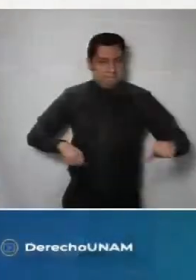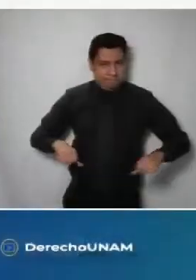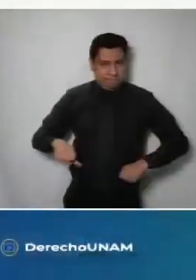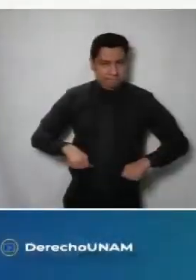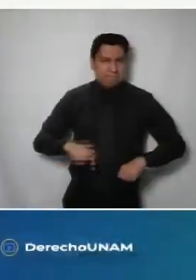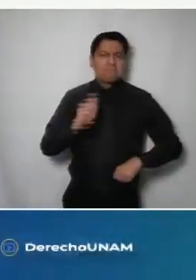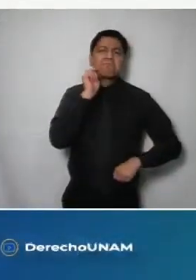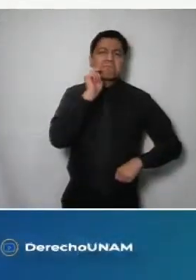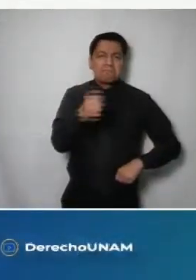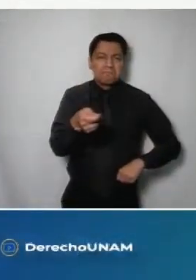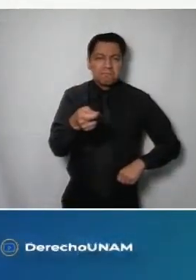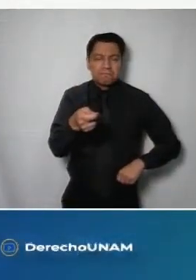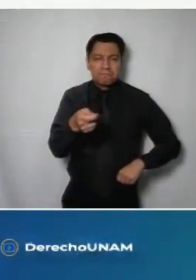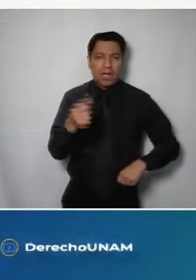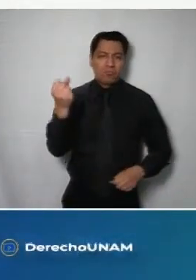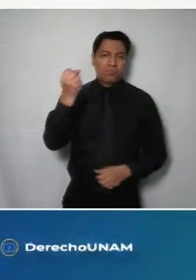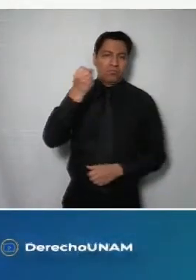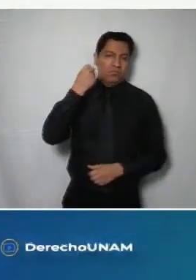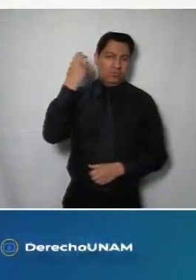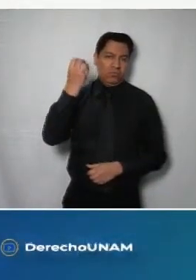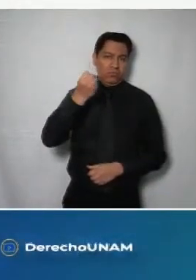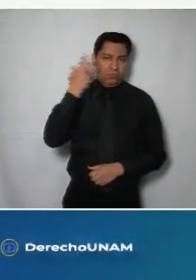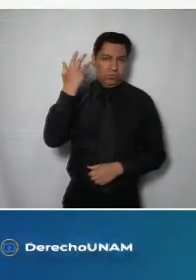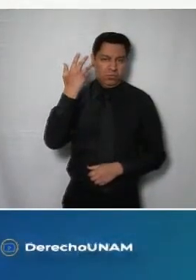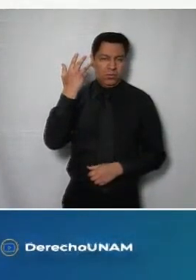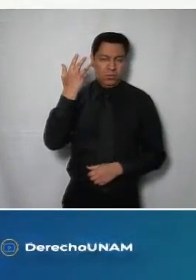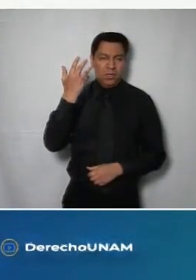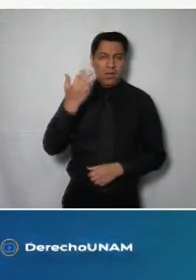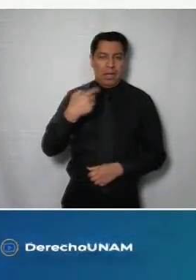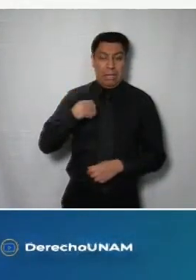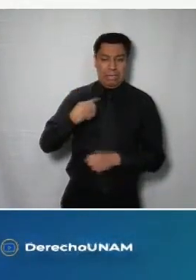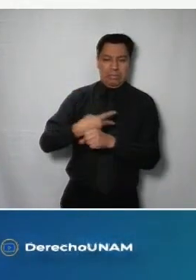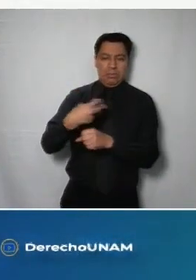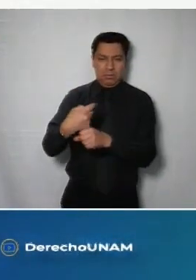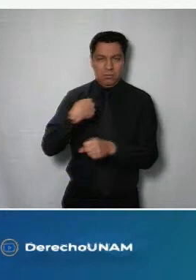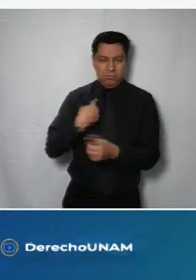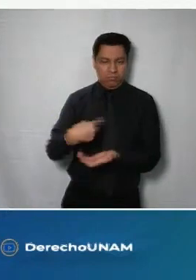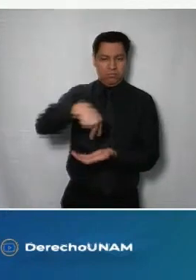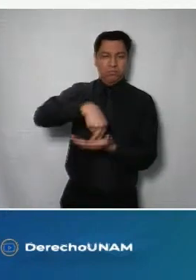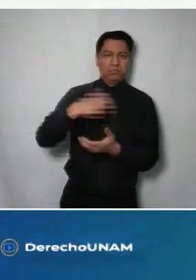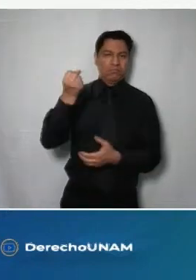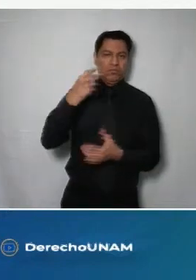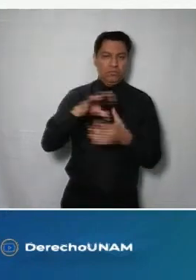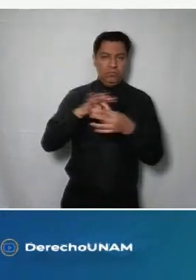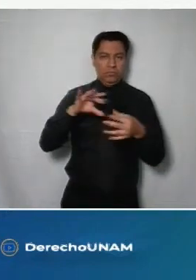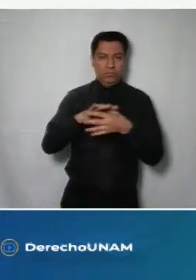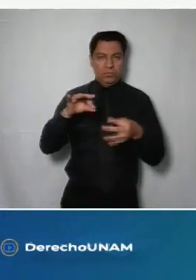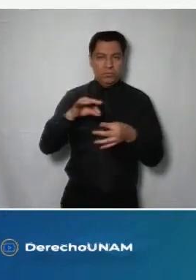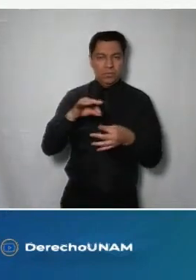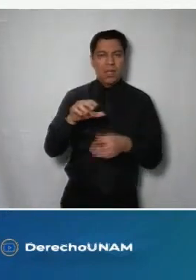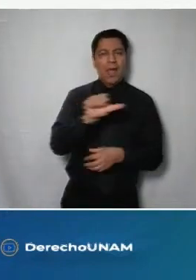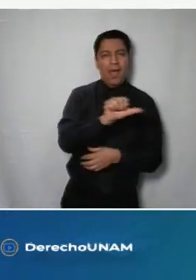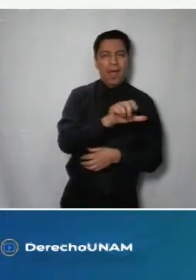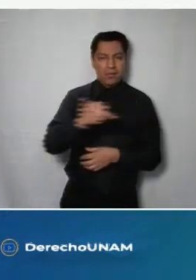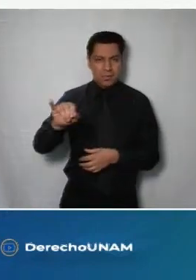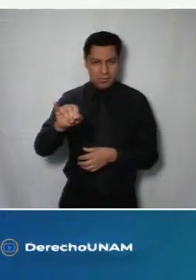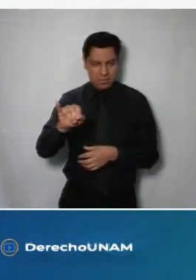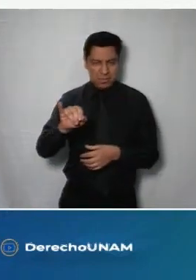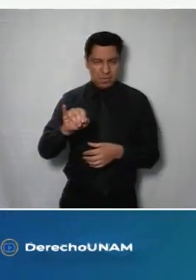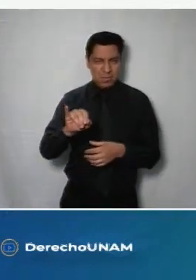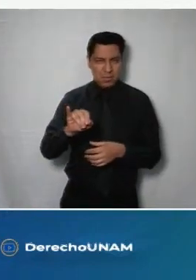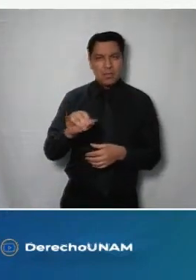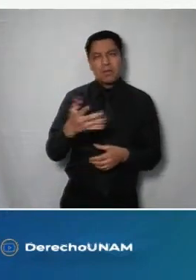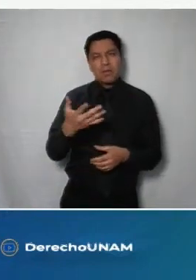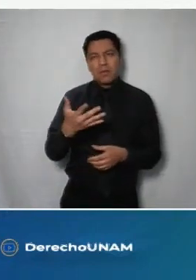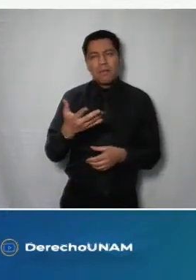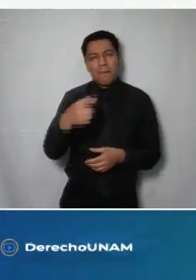encuentra la conferencia a la que emisión el favor de invitar denominada Protección de Datos Personales e Inteligencia Artificial en Procesos